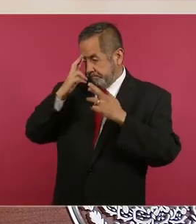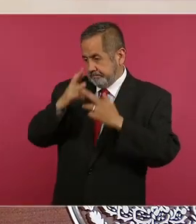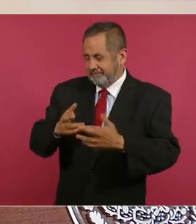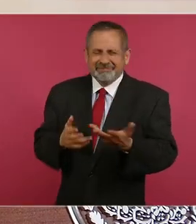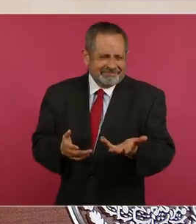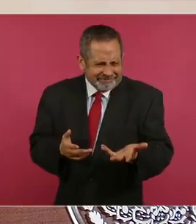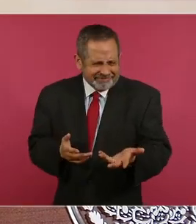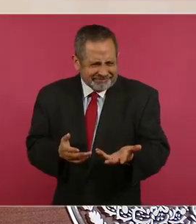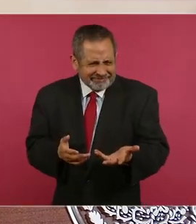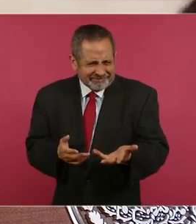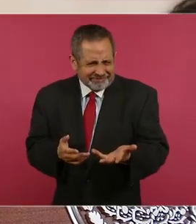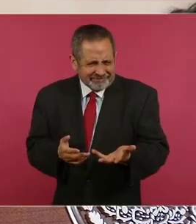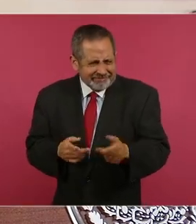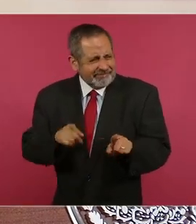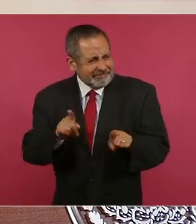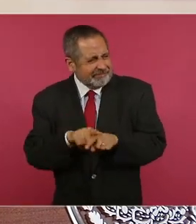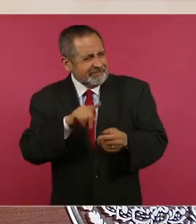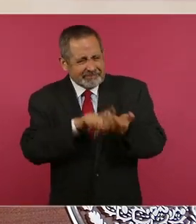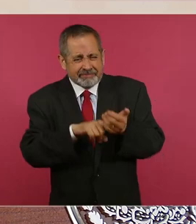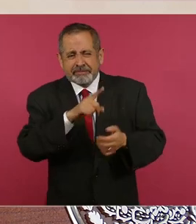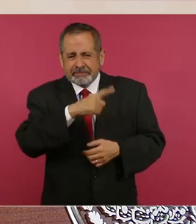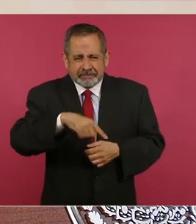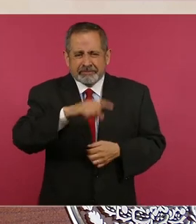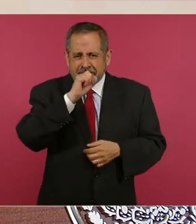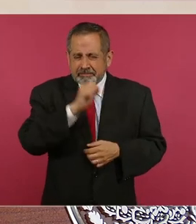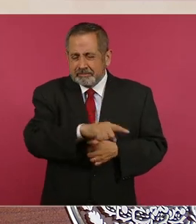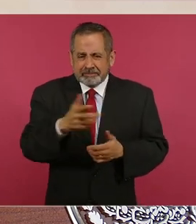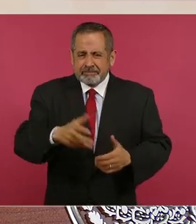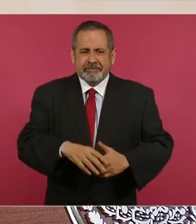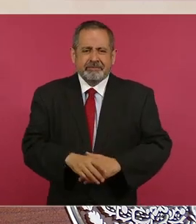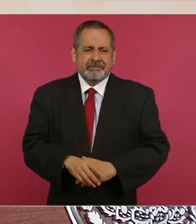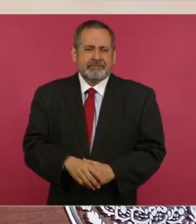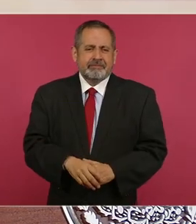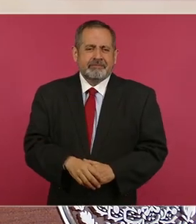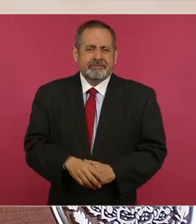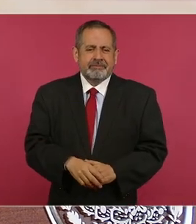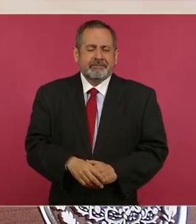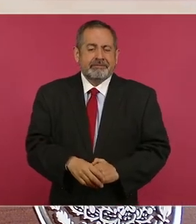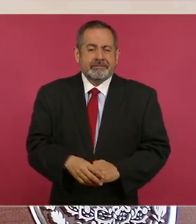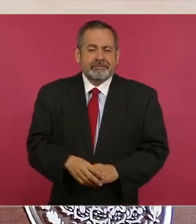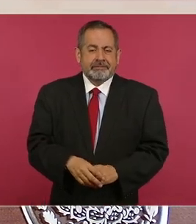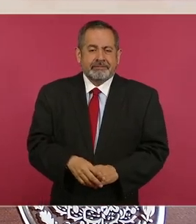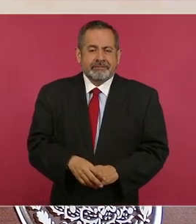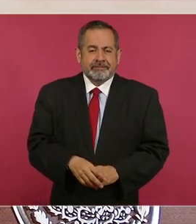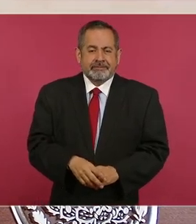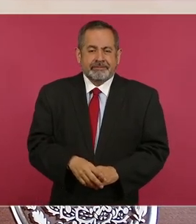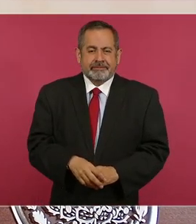el Poder Judicial?